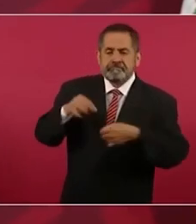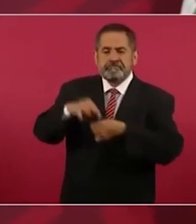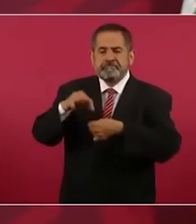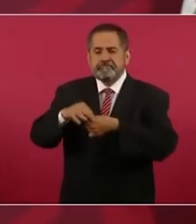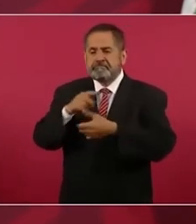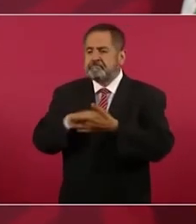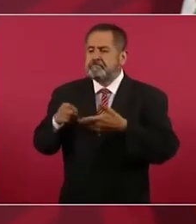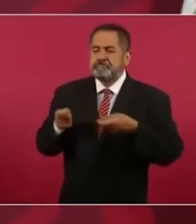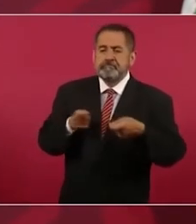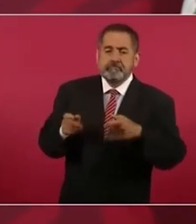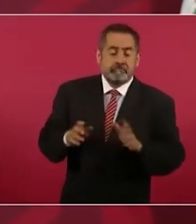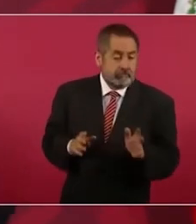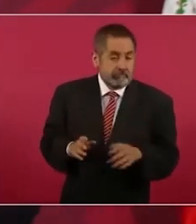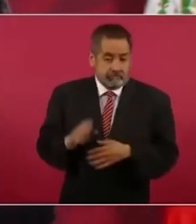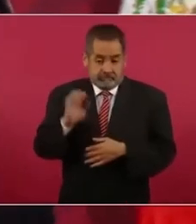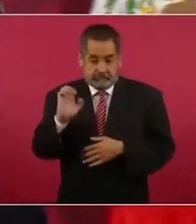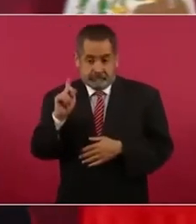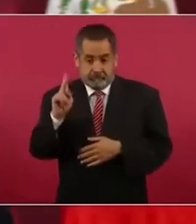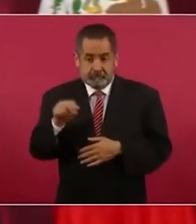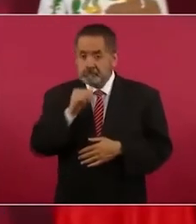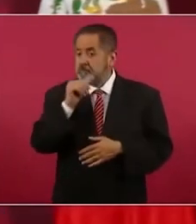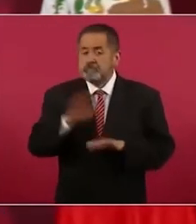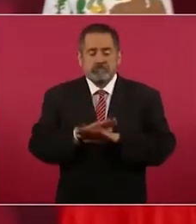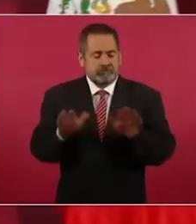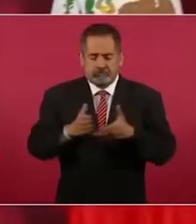es decir no